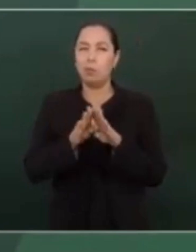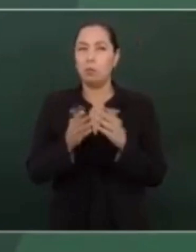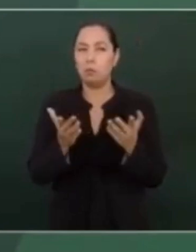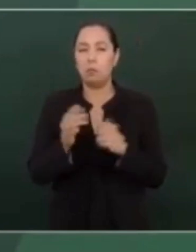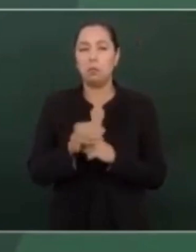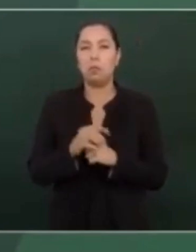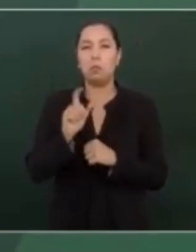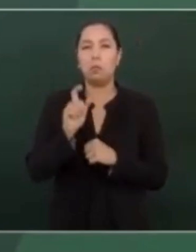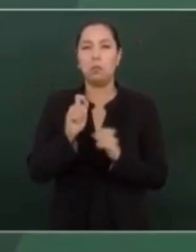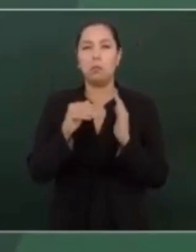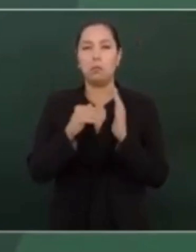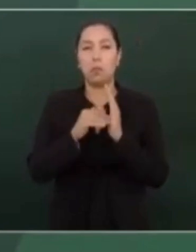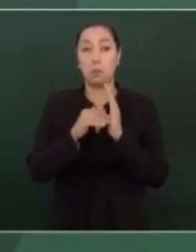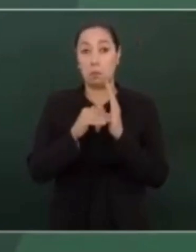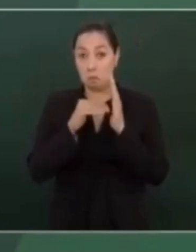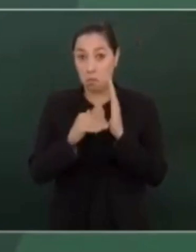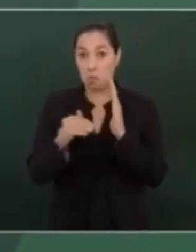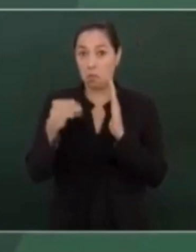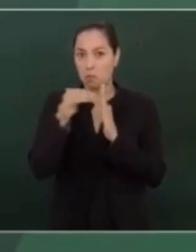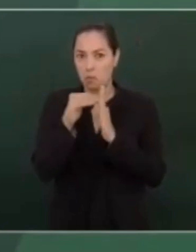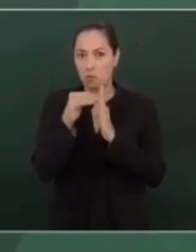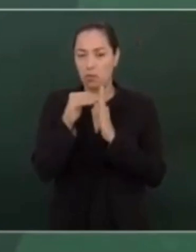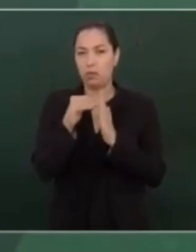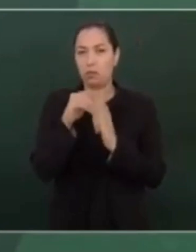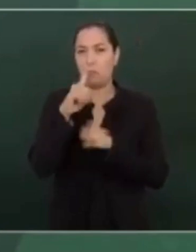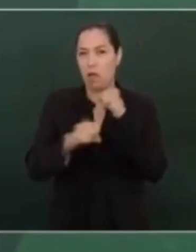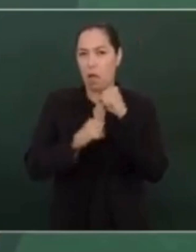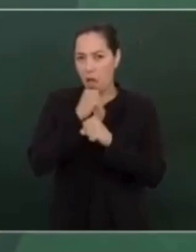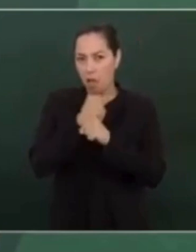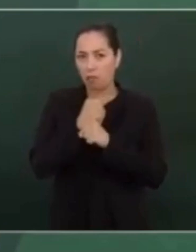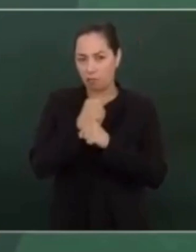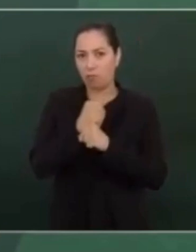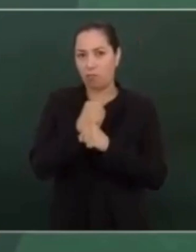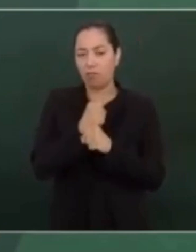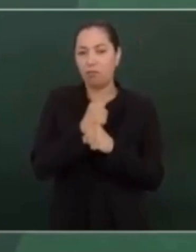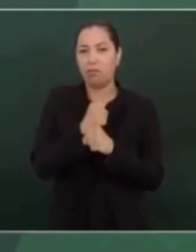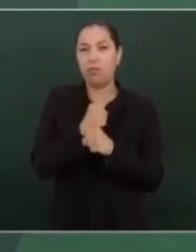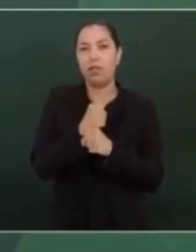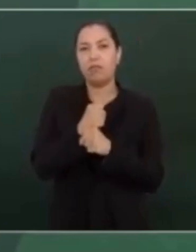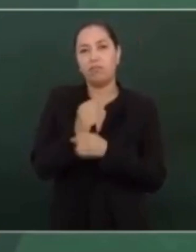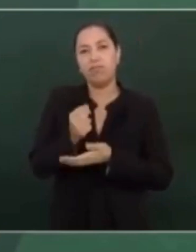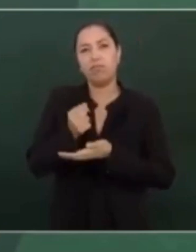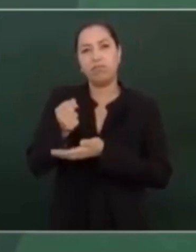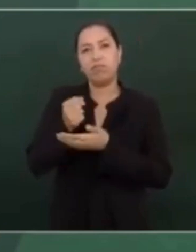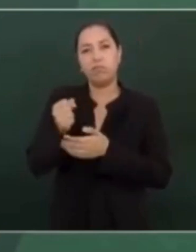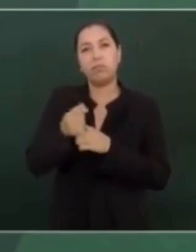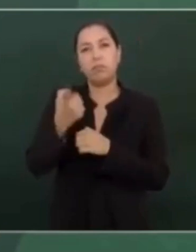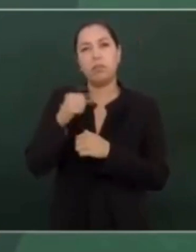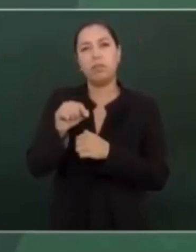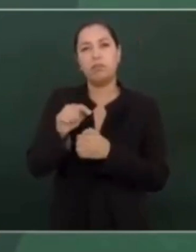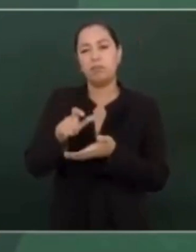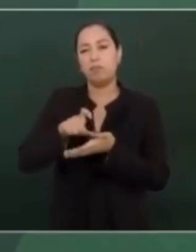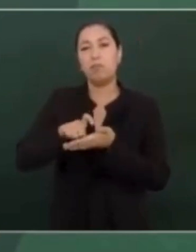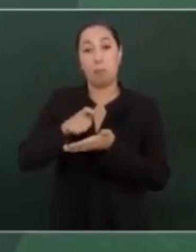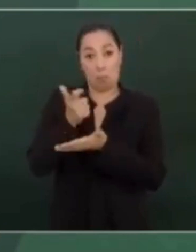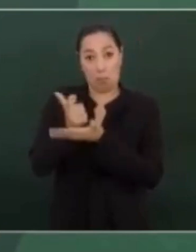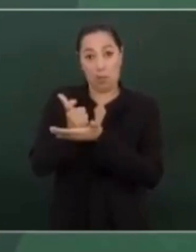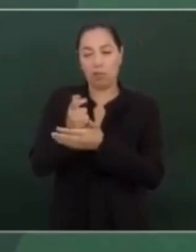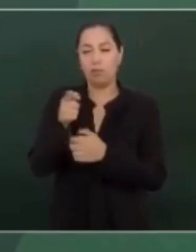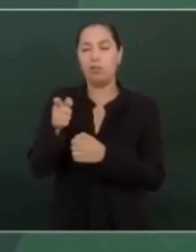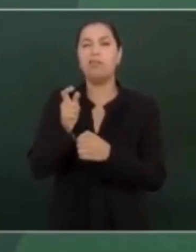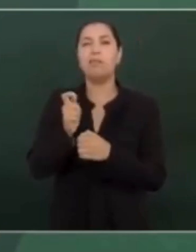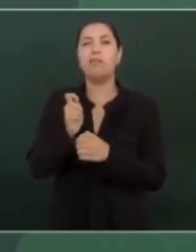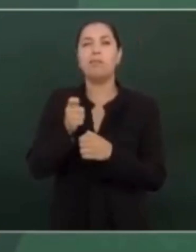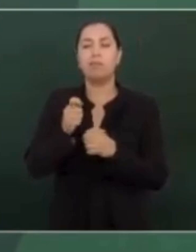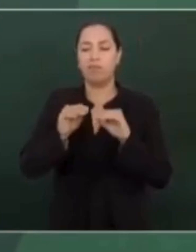millones al año al pago de publicidad, pero